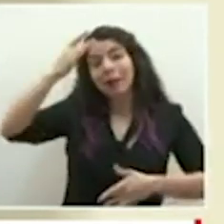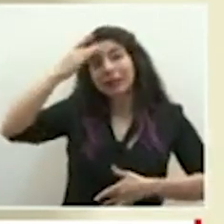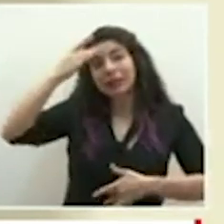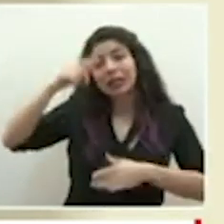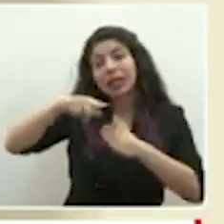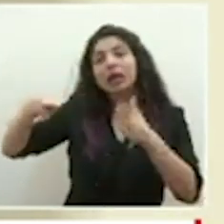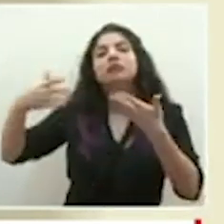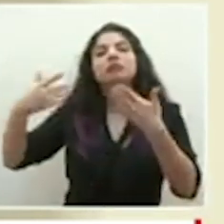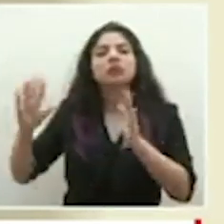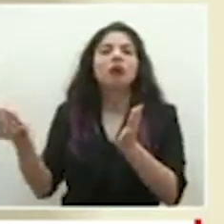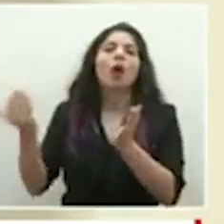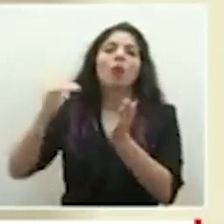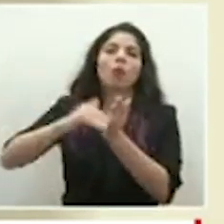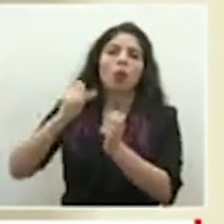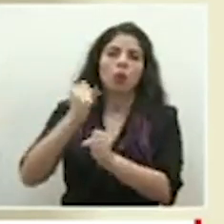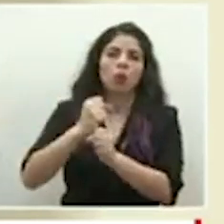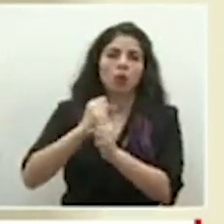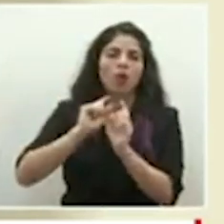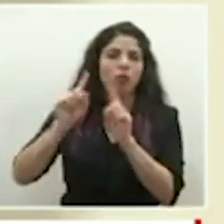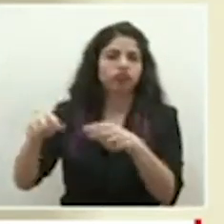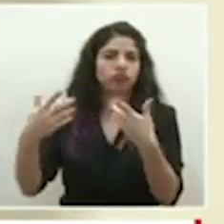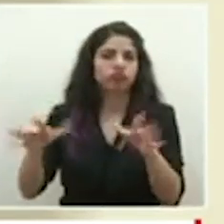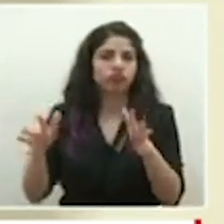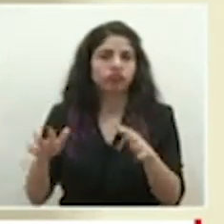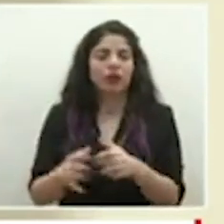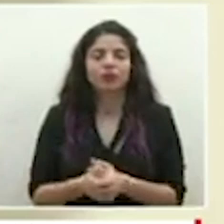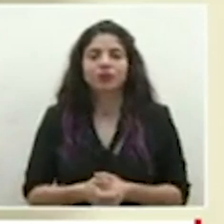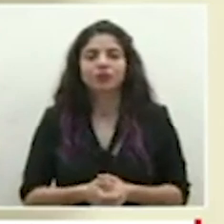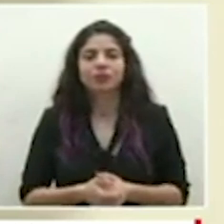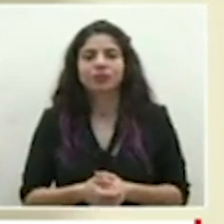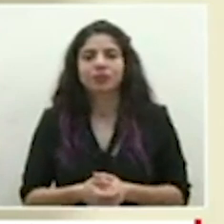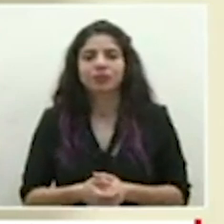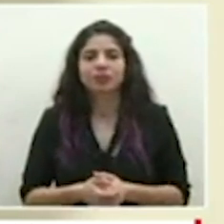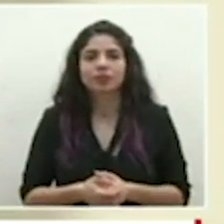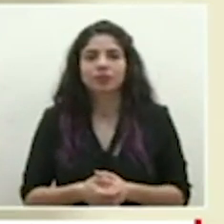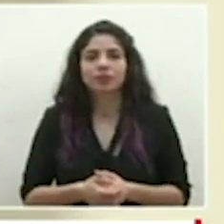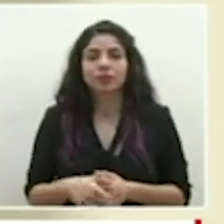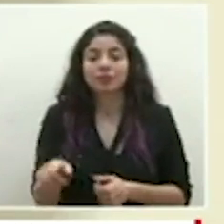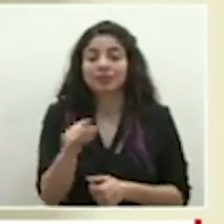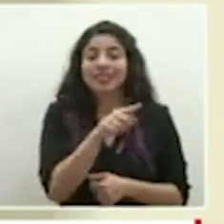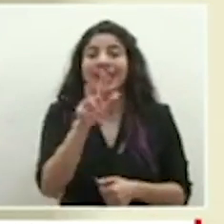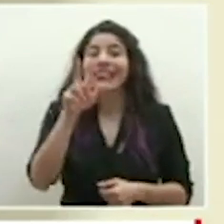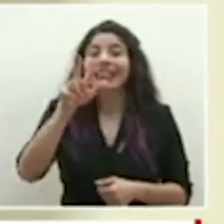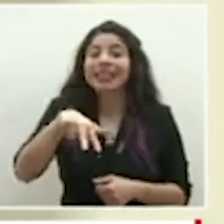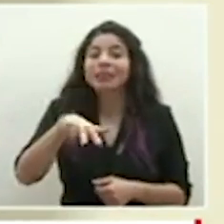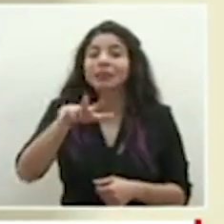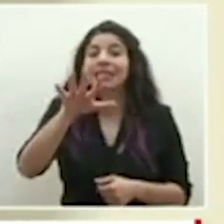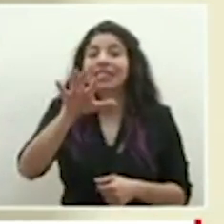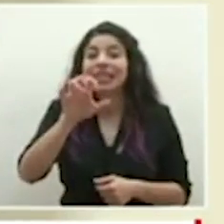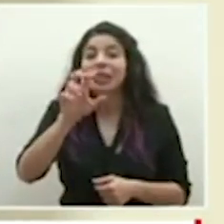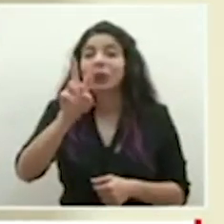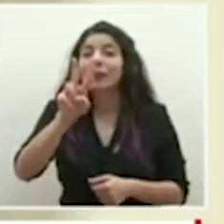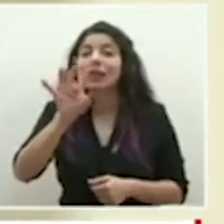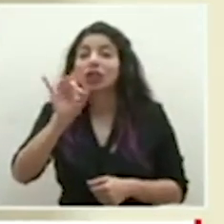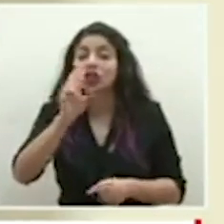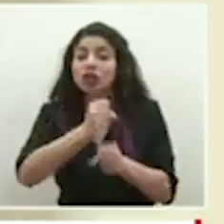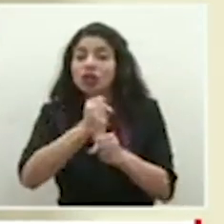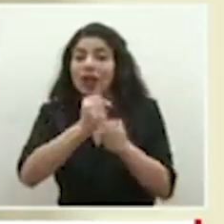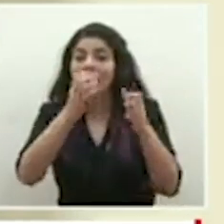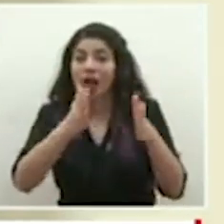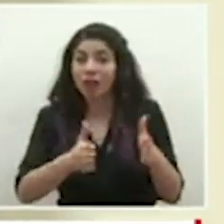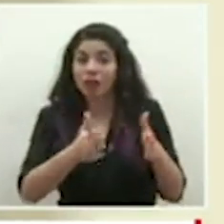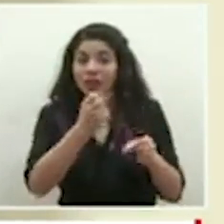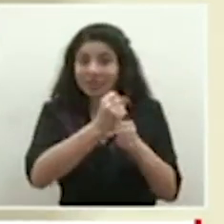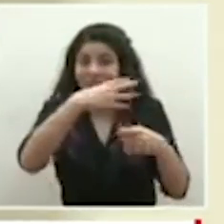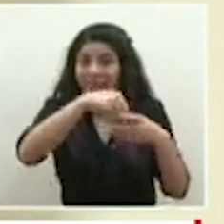retornado a sus funciones. De esos 3.528 trabajadores